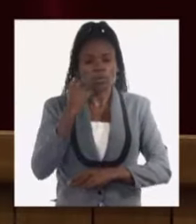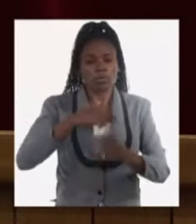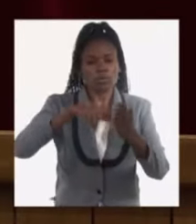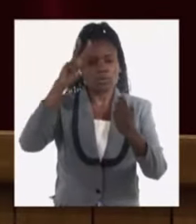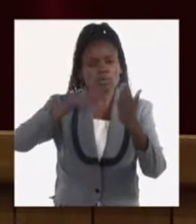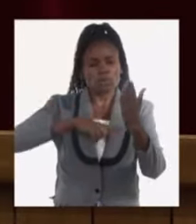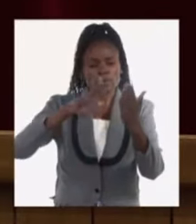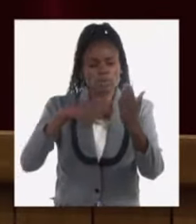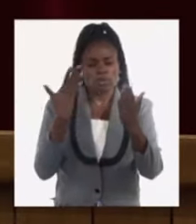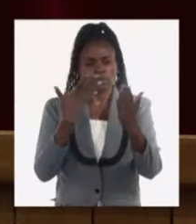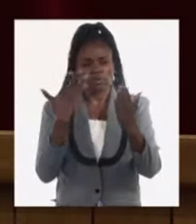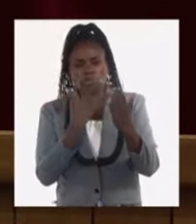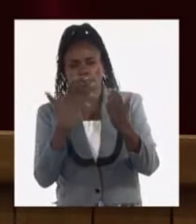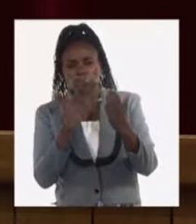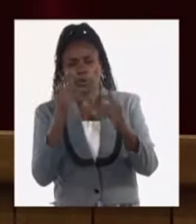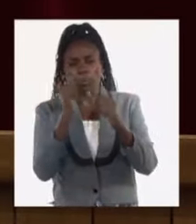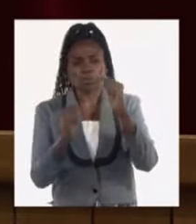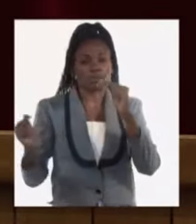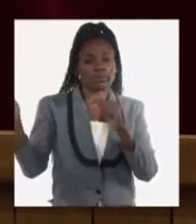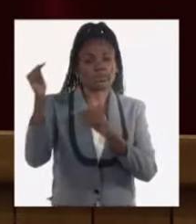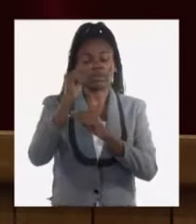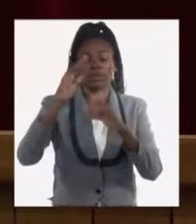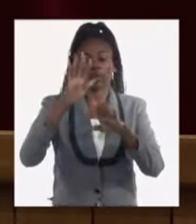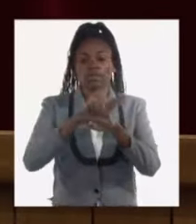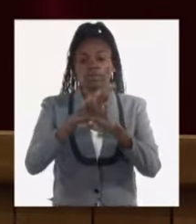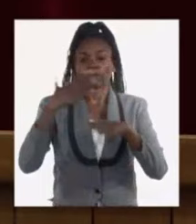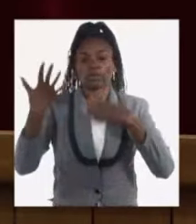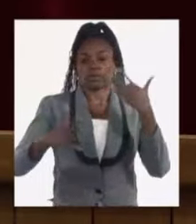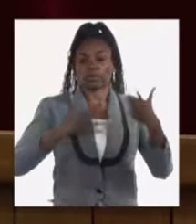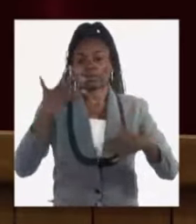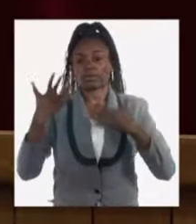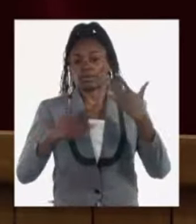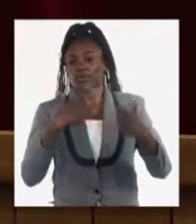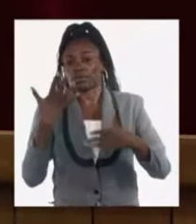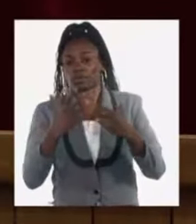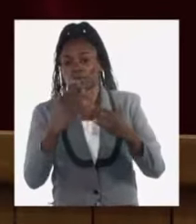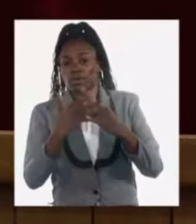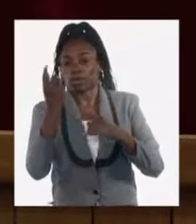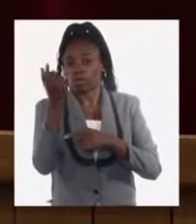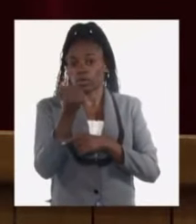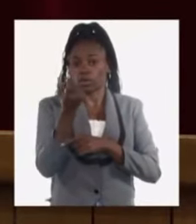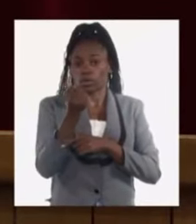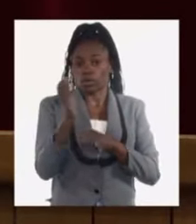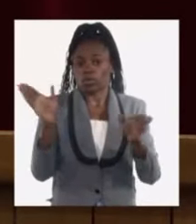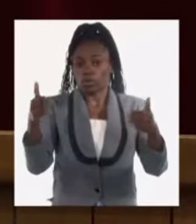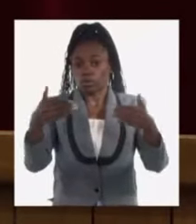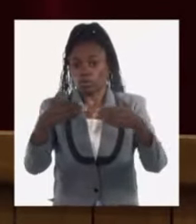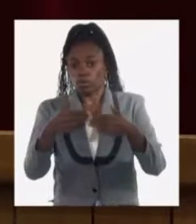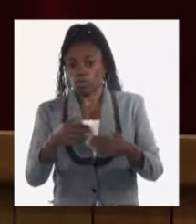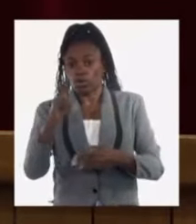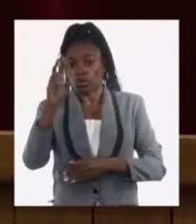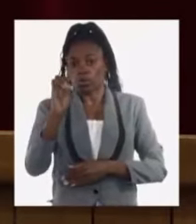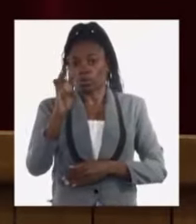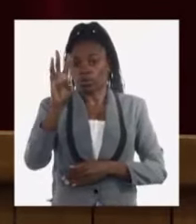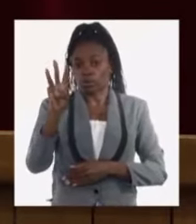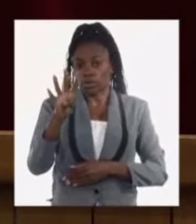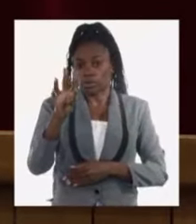de los principales niveles de actividad, el comportamiento de la economía al cierre de este año 2023.